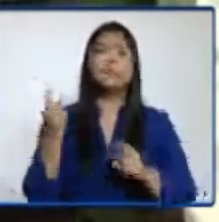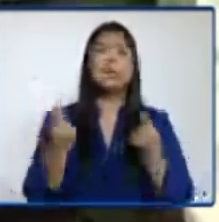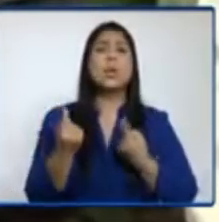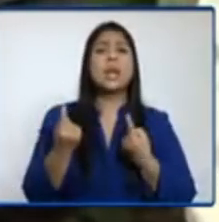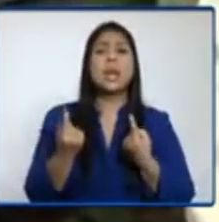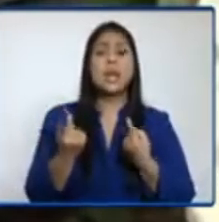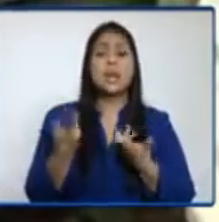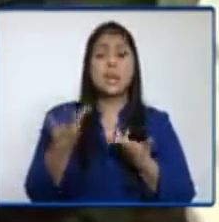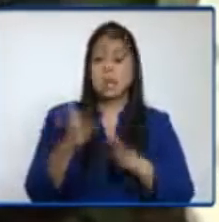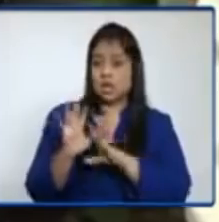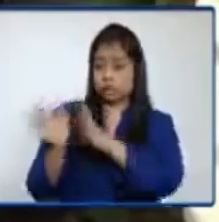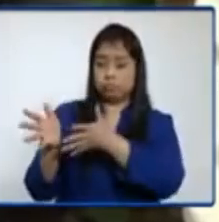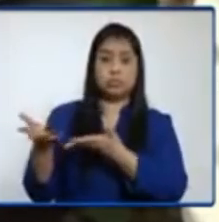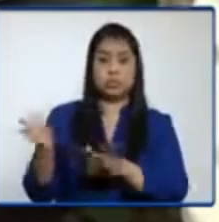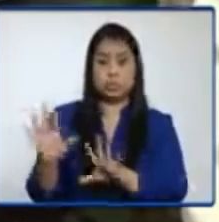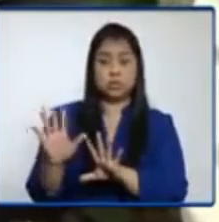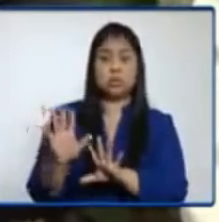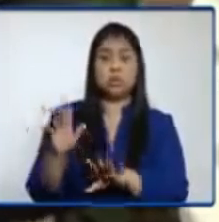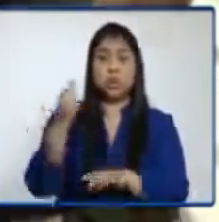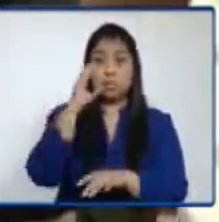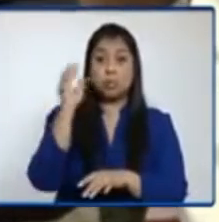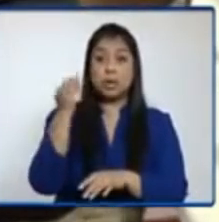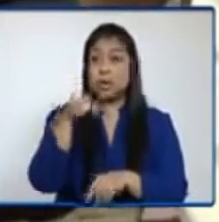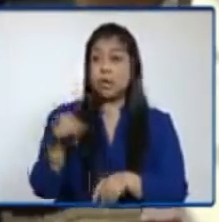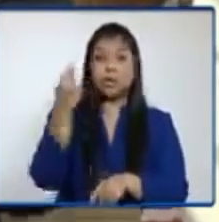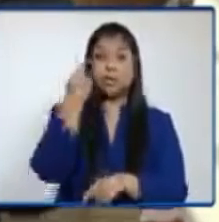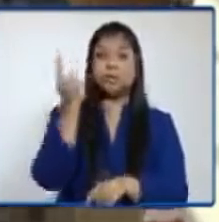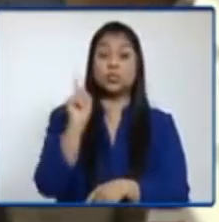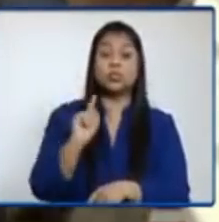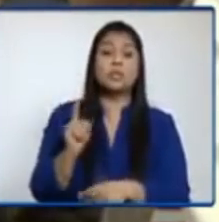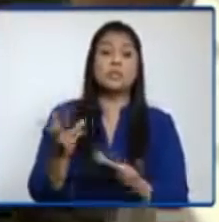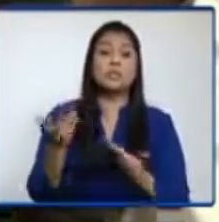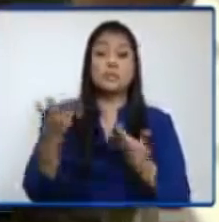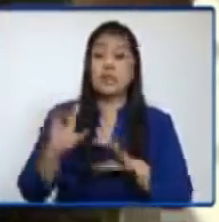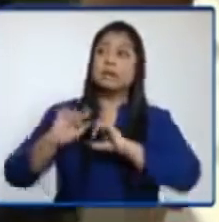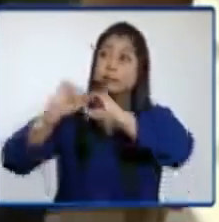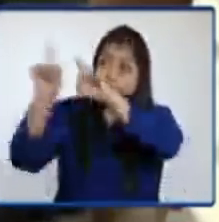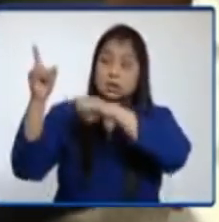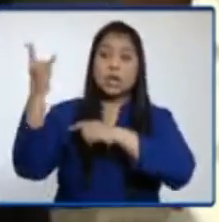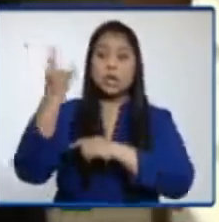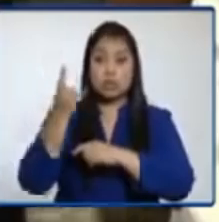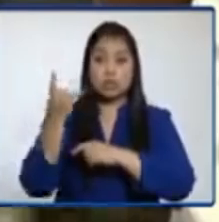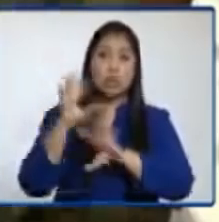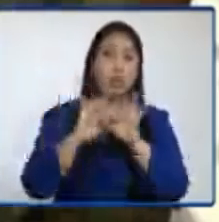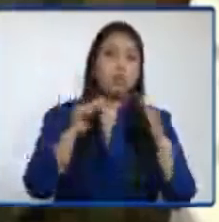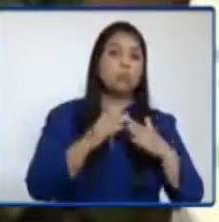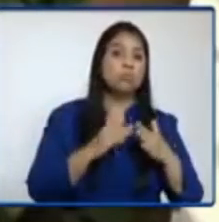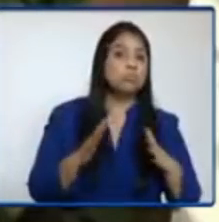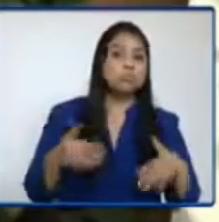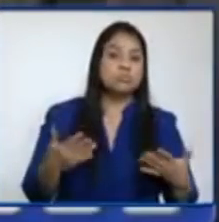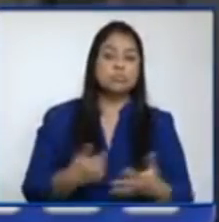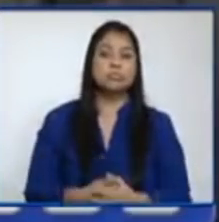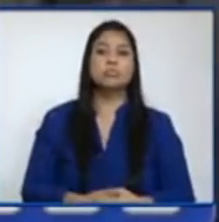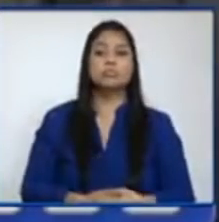protocolos que se están estableciendo debido a que aún ellos no saben si estarán yendo a las universidades? Bueno,